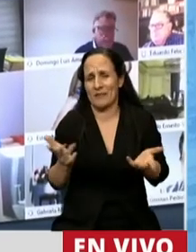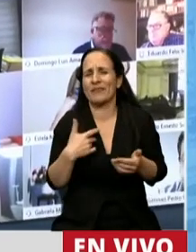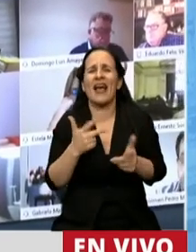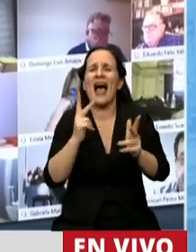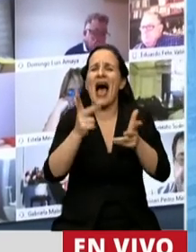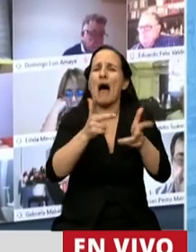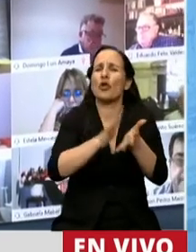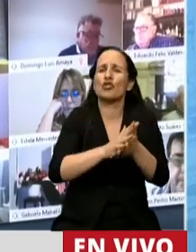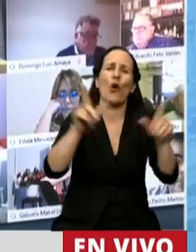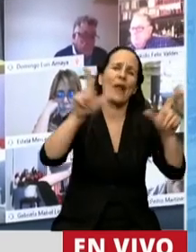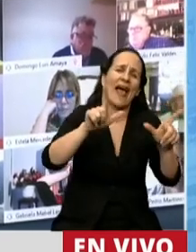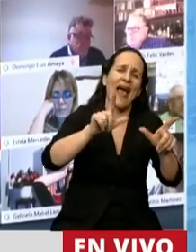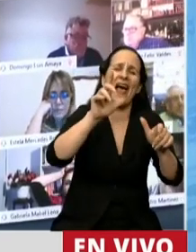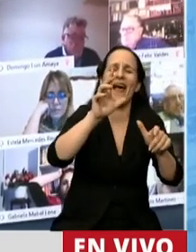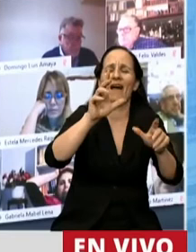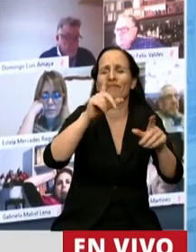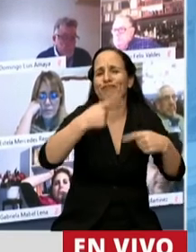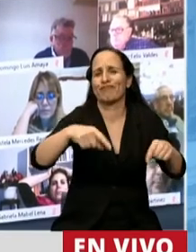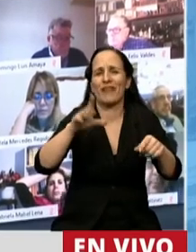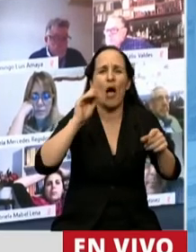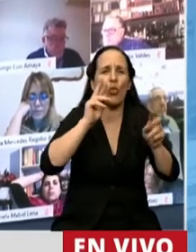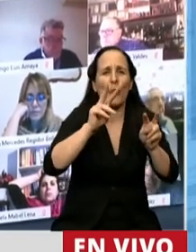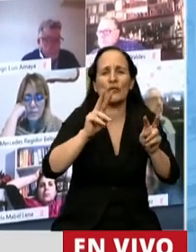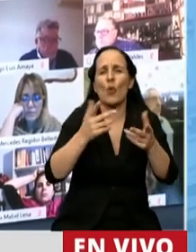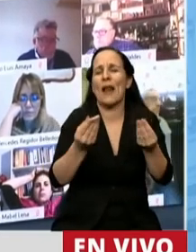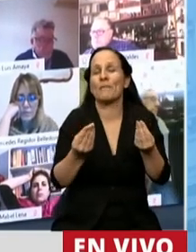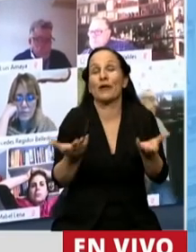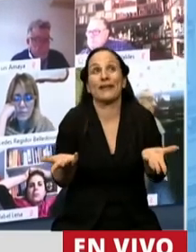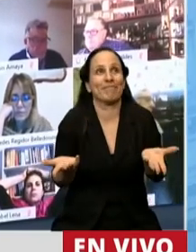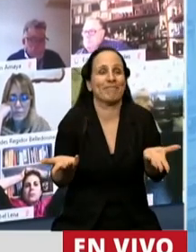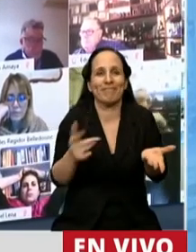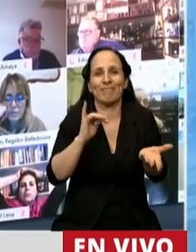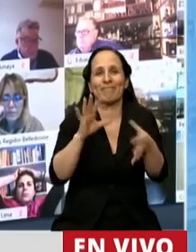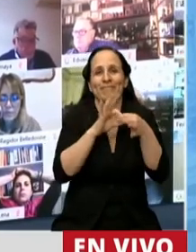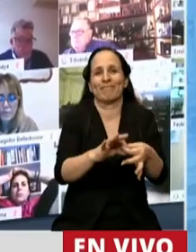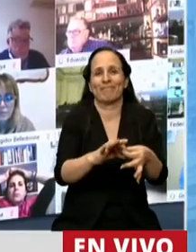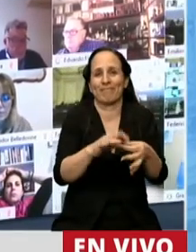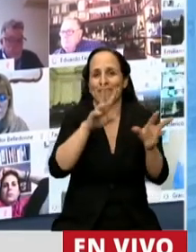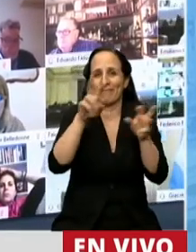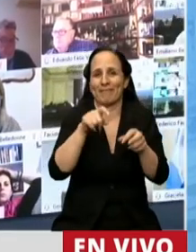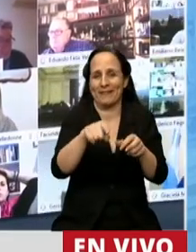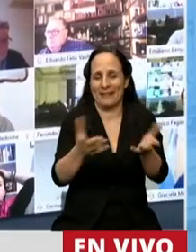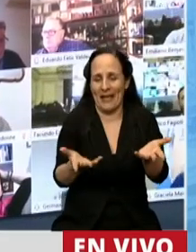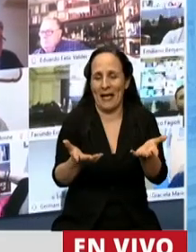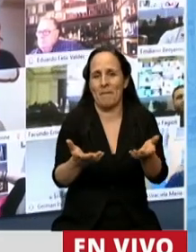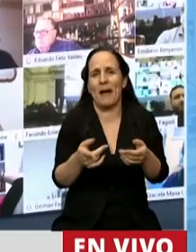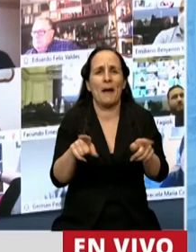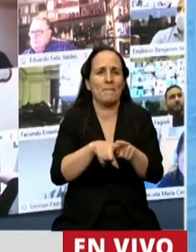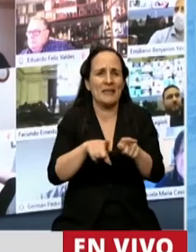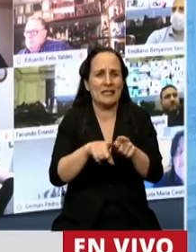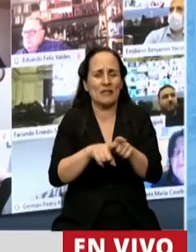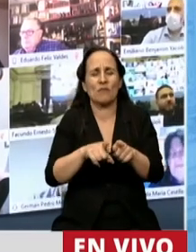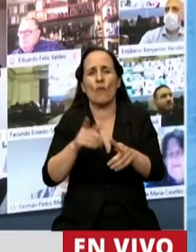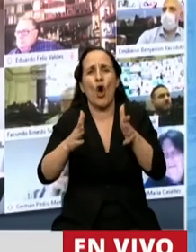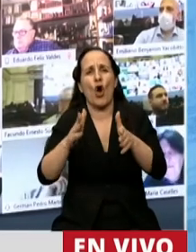el audiovisual porque también es parte de la industria y esto de la economía del conocimiento. Así como la robótica,